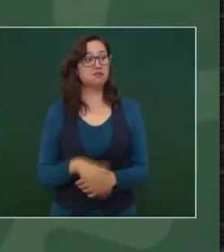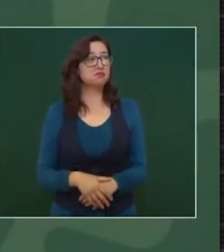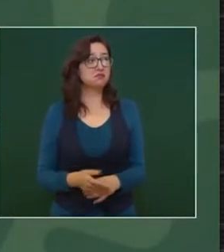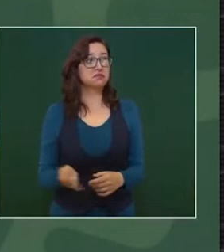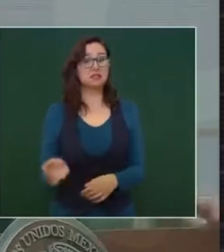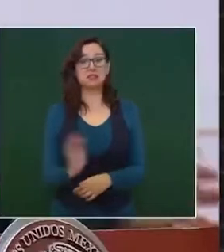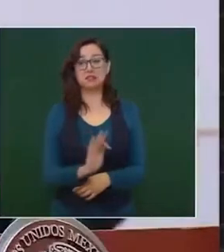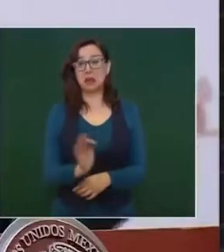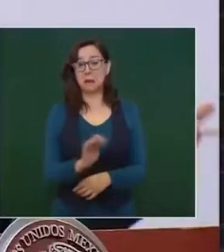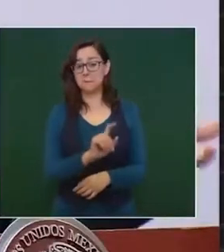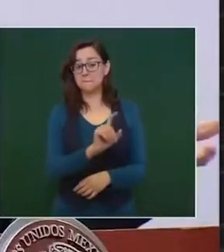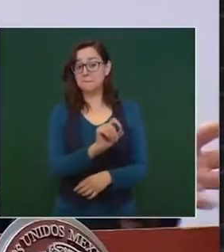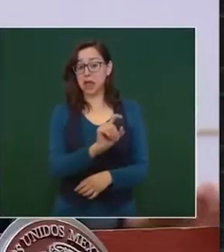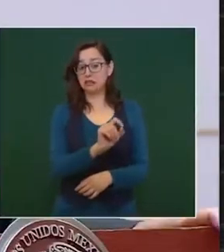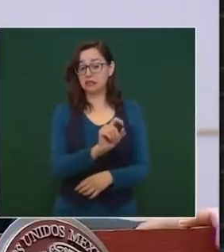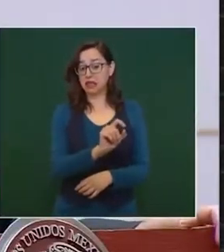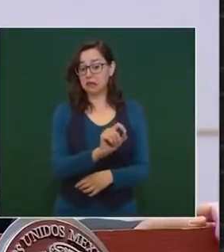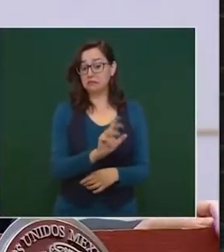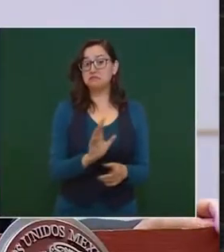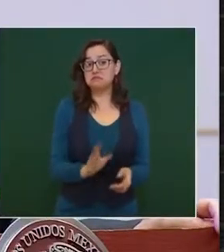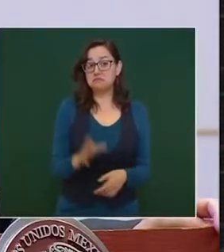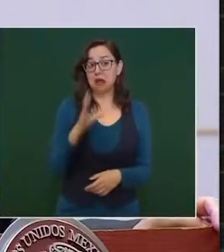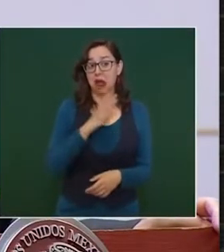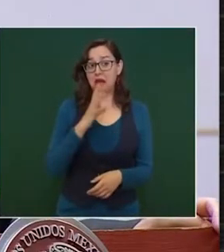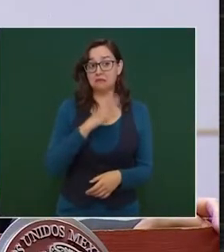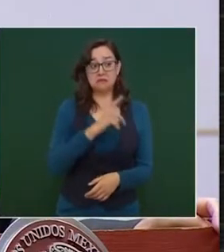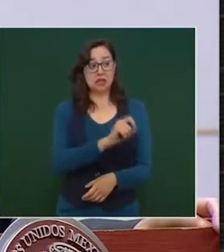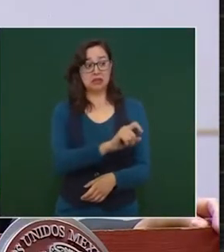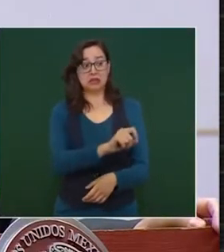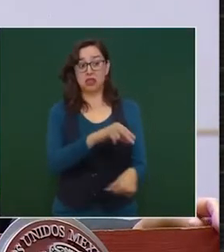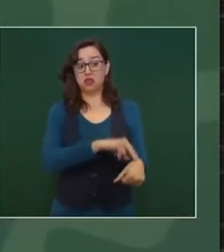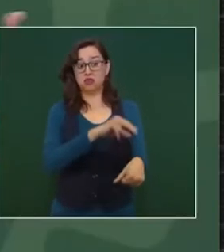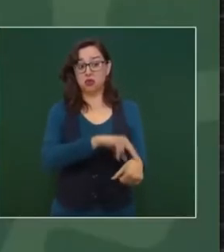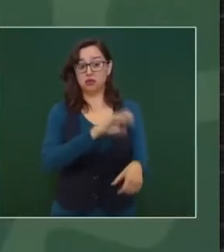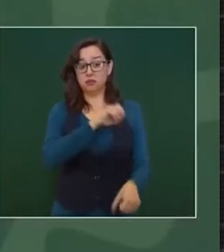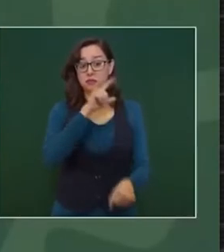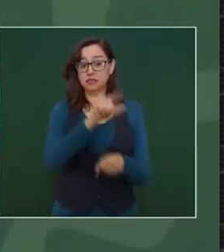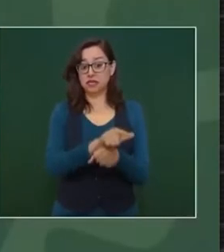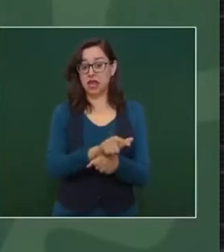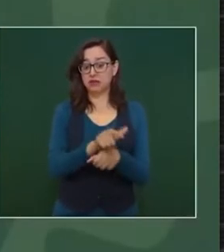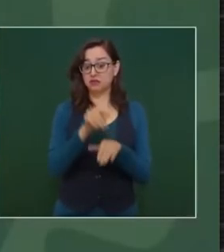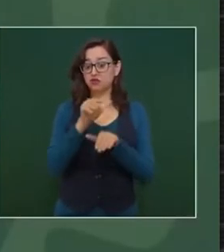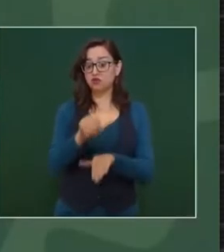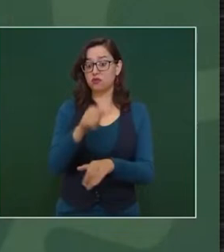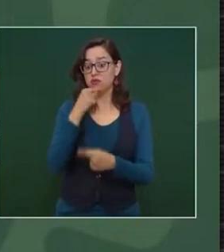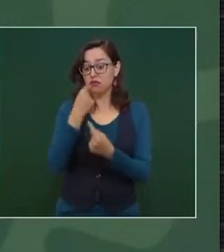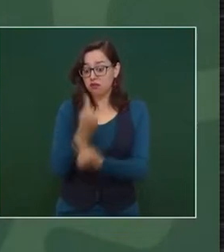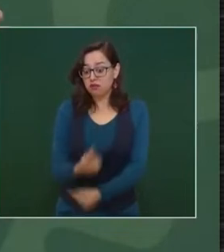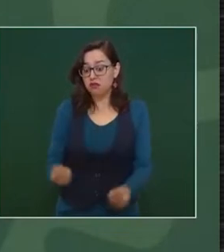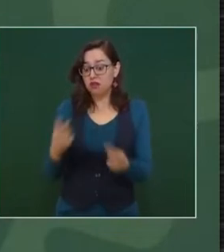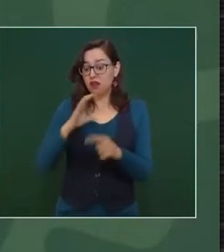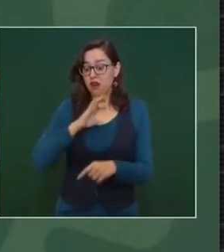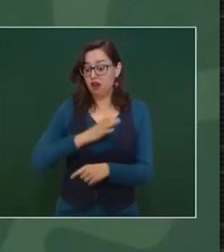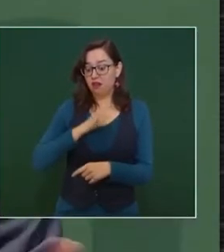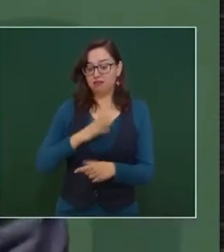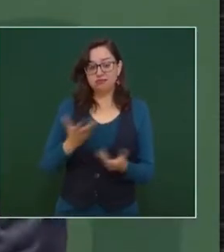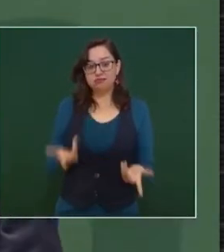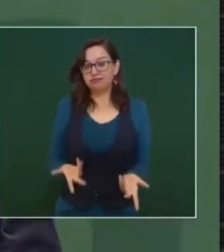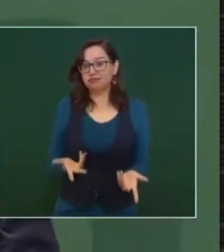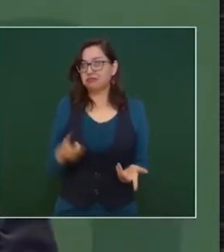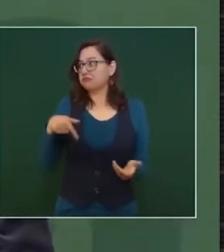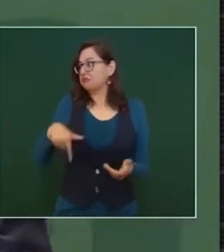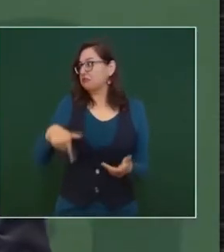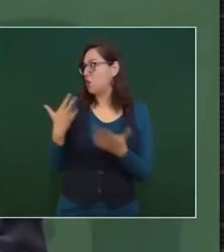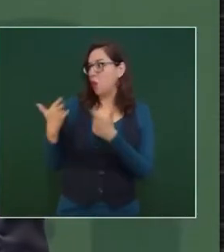que estén activamente trabajando en las instituciones públicas necesitamos esos especialistas con urgencia